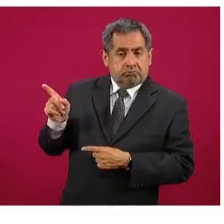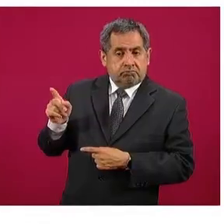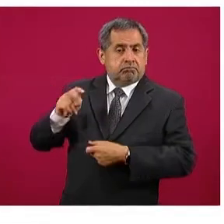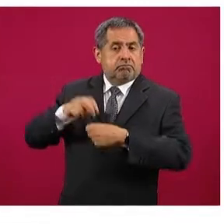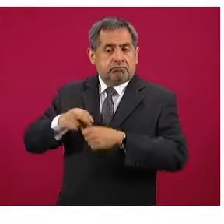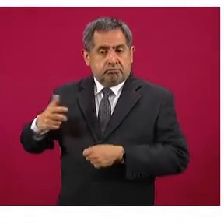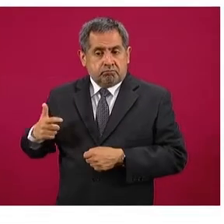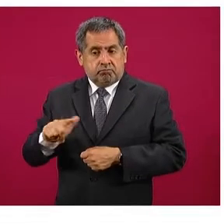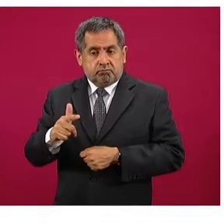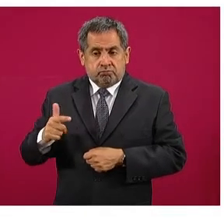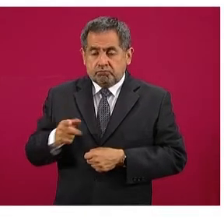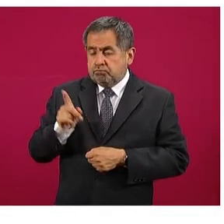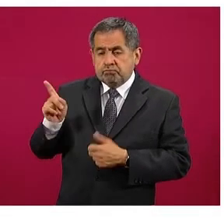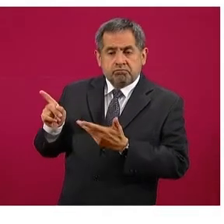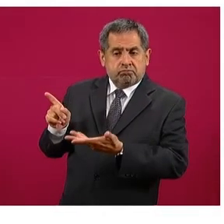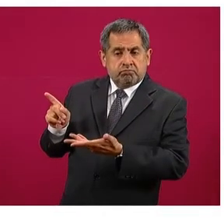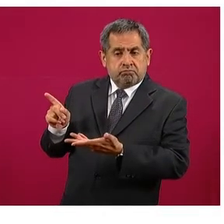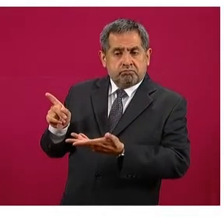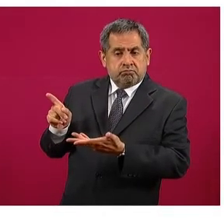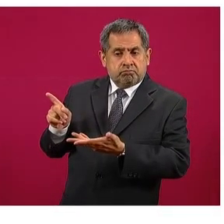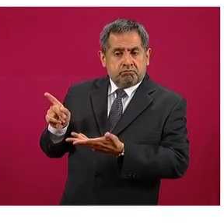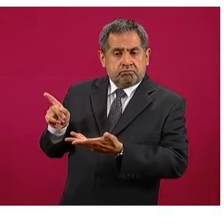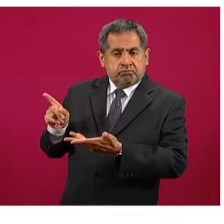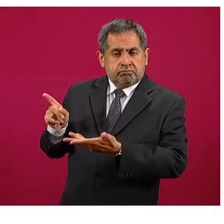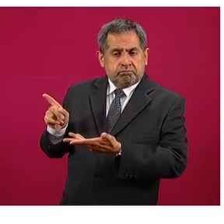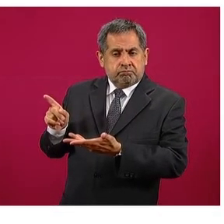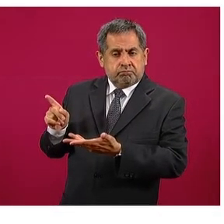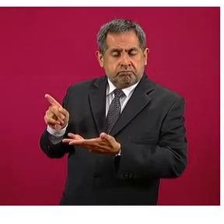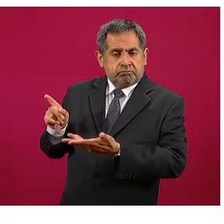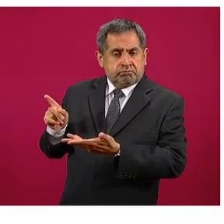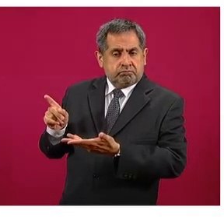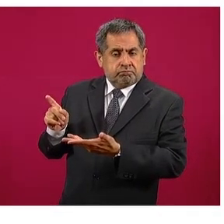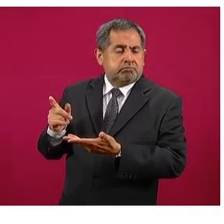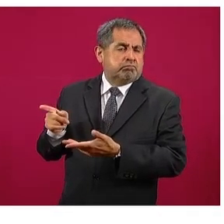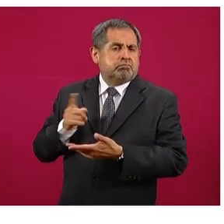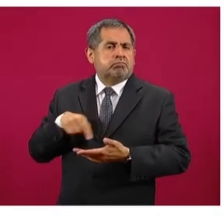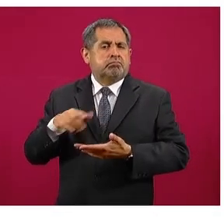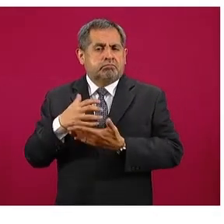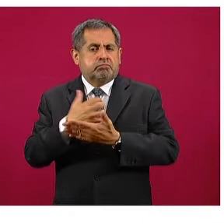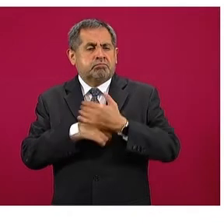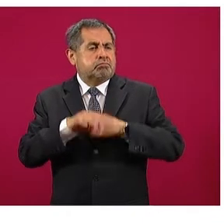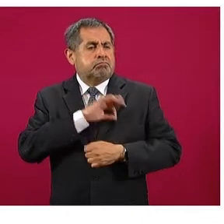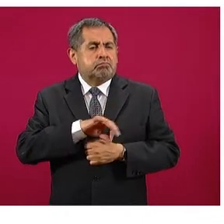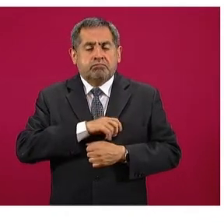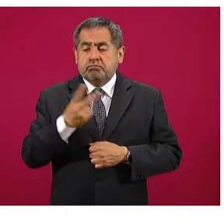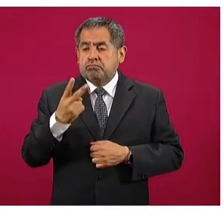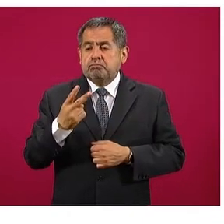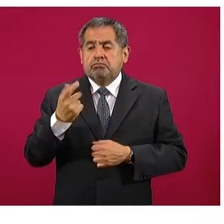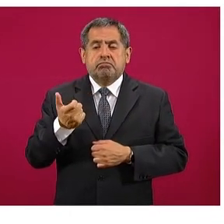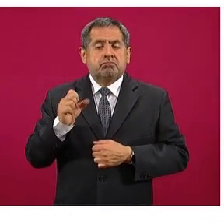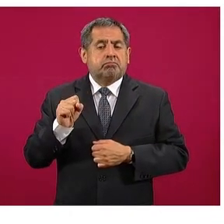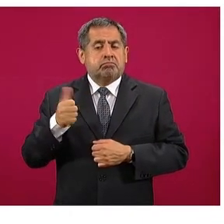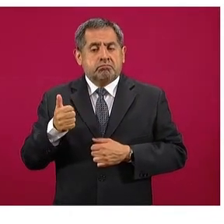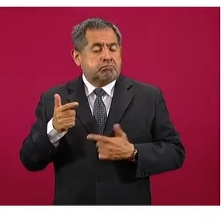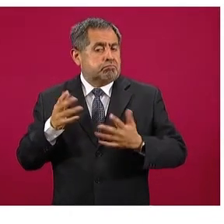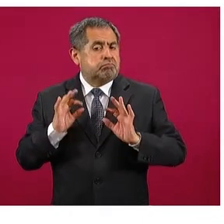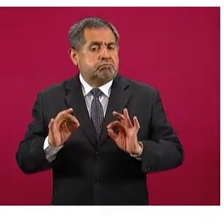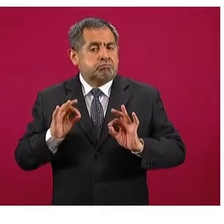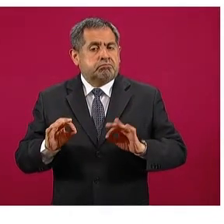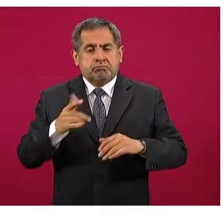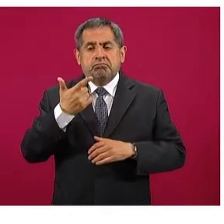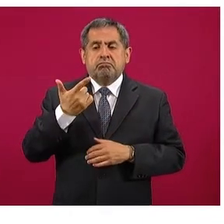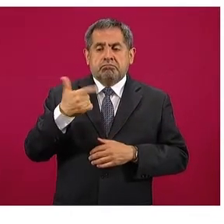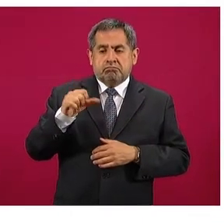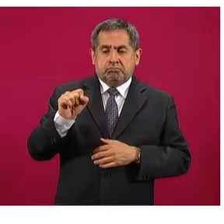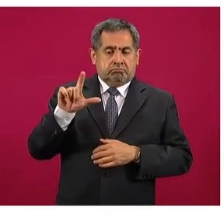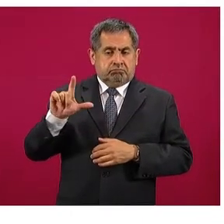Guanajuato, 16 pesos con 16 centavos por kilo, con un margen de dos pesos 66 centavos. Estabilidad en el precio del gas